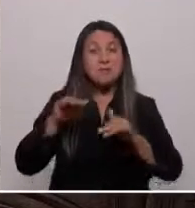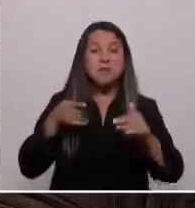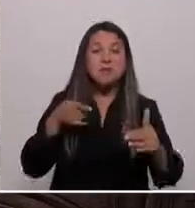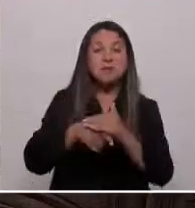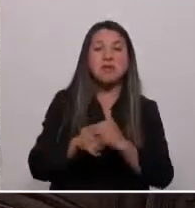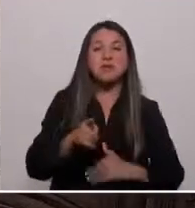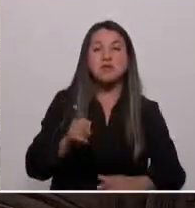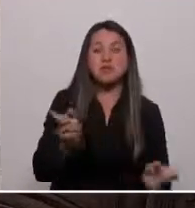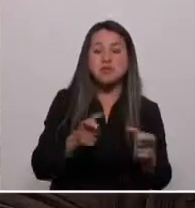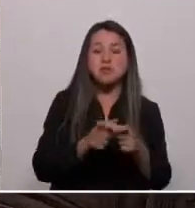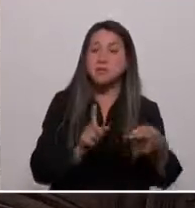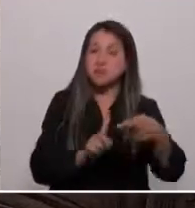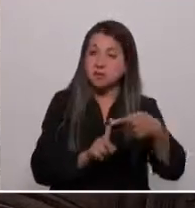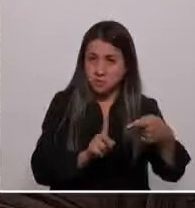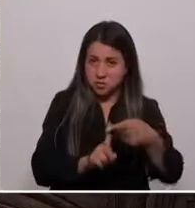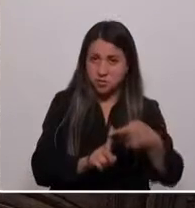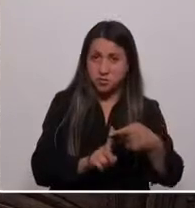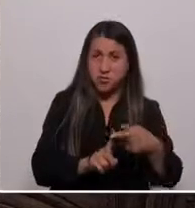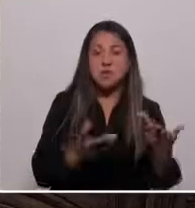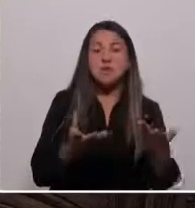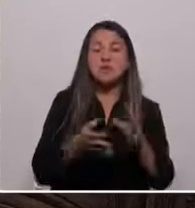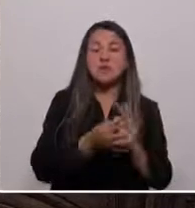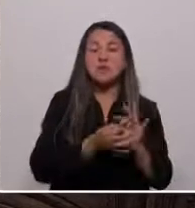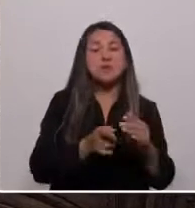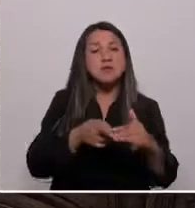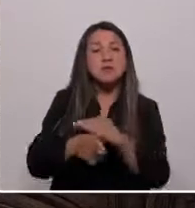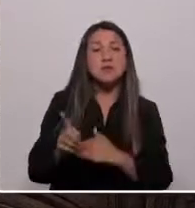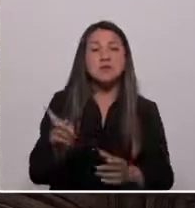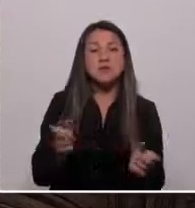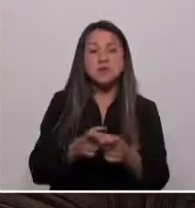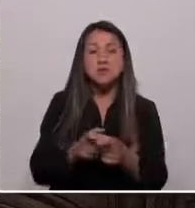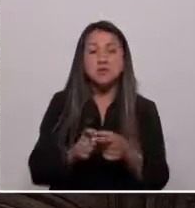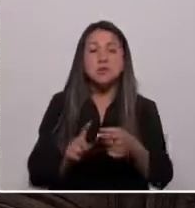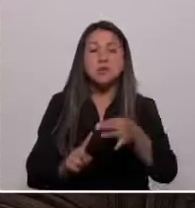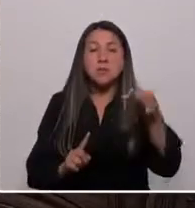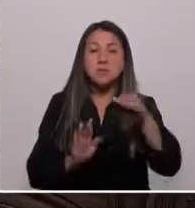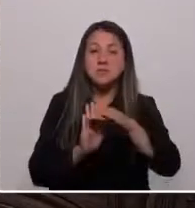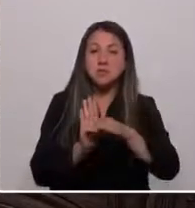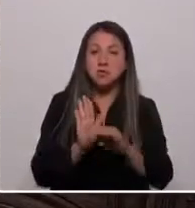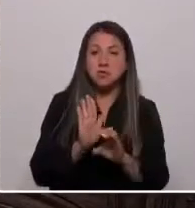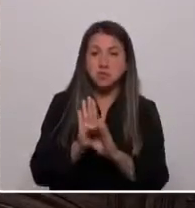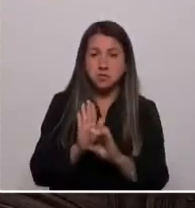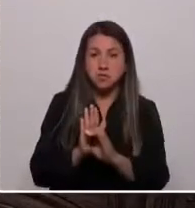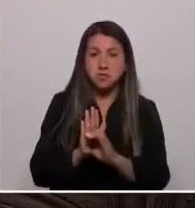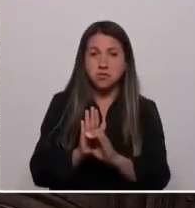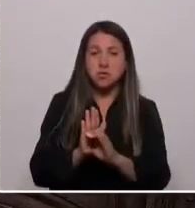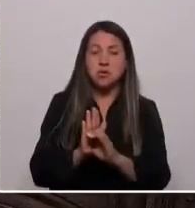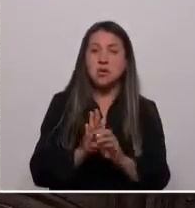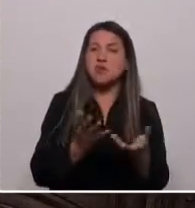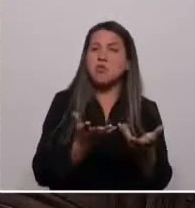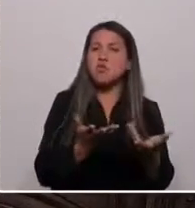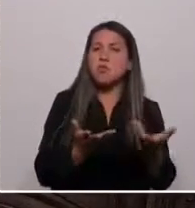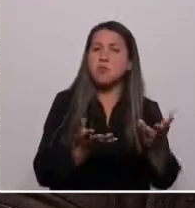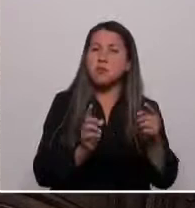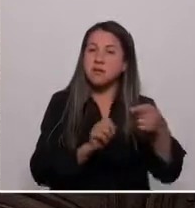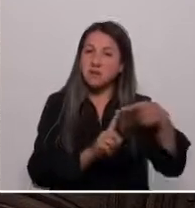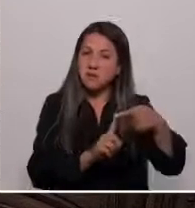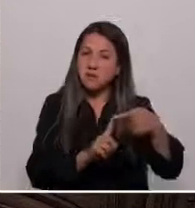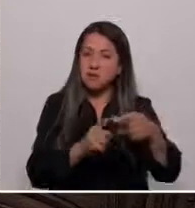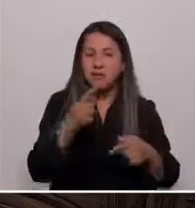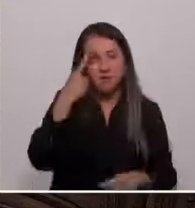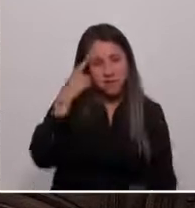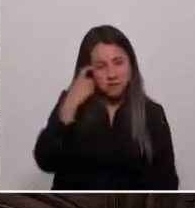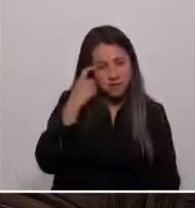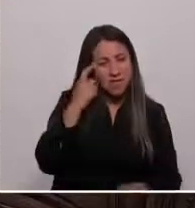Participación, por ello ingresé a la Comisión de Principios Constitucionales y Mecanismos de Participación, porque creo que debemos